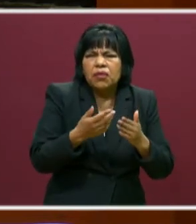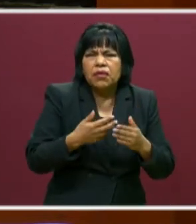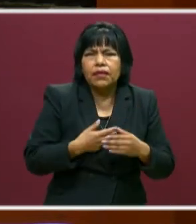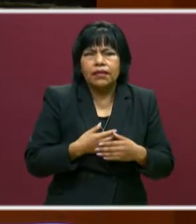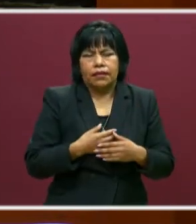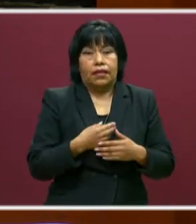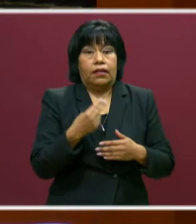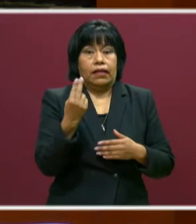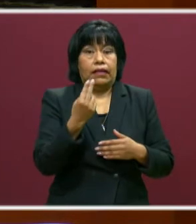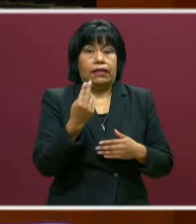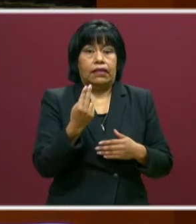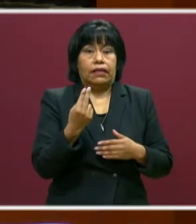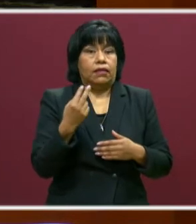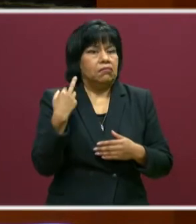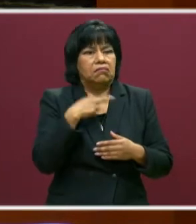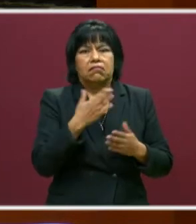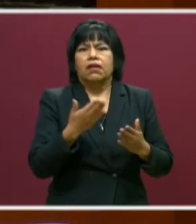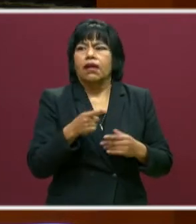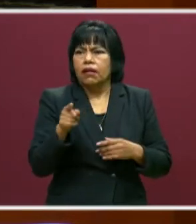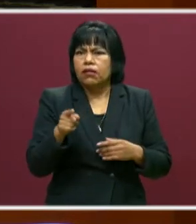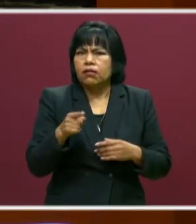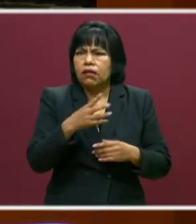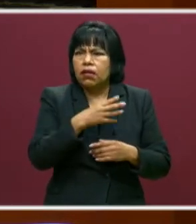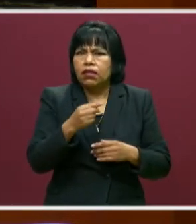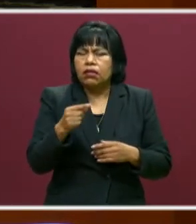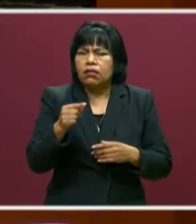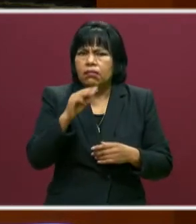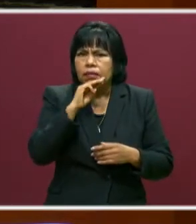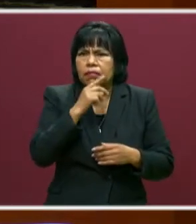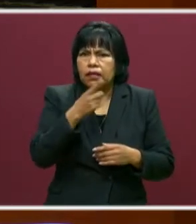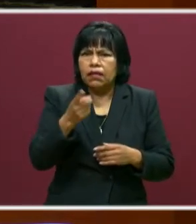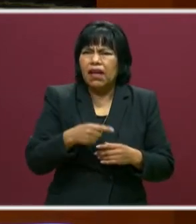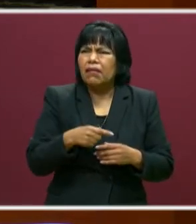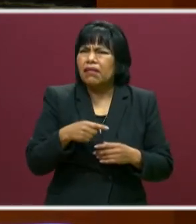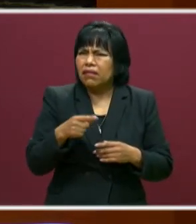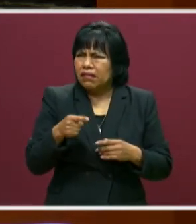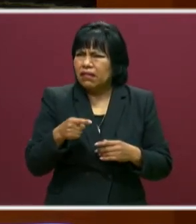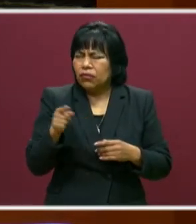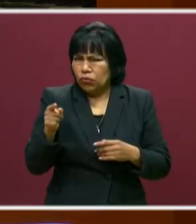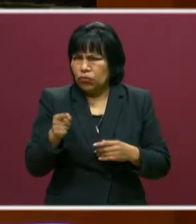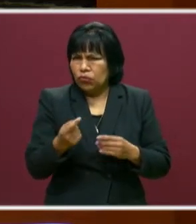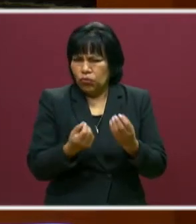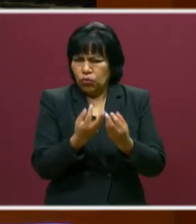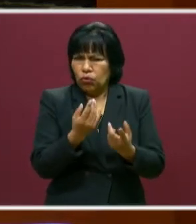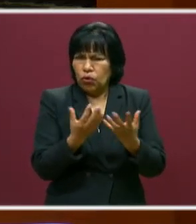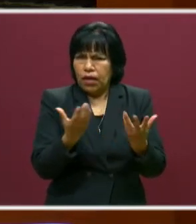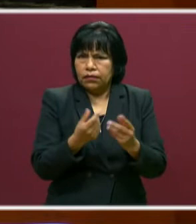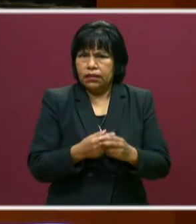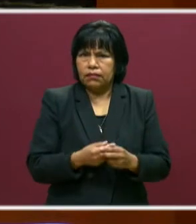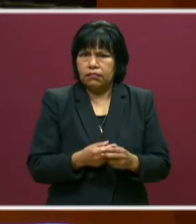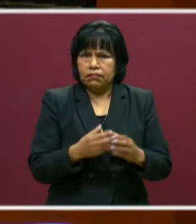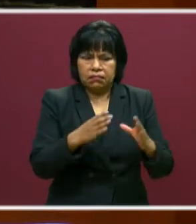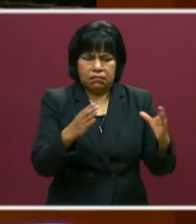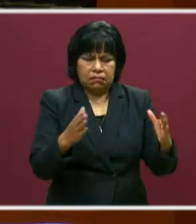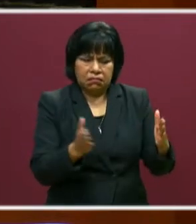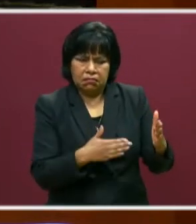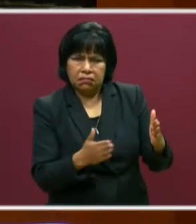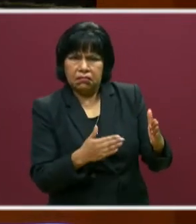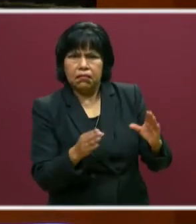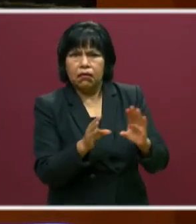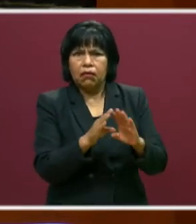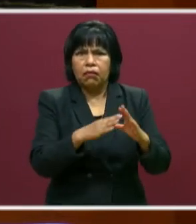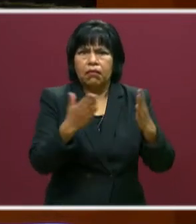resolver una necesidad. La mamá le dice, a ver hijo, prende la lumbre, prende el bracero. Bueno, tiene que resolver algo. Aprenden casi